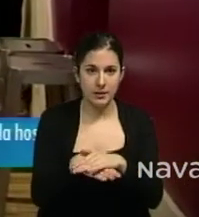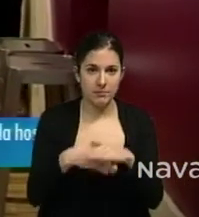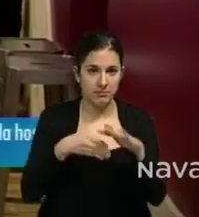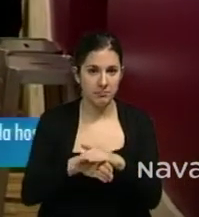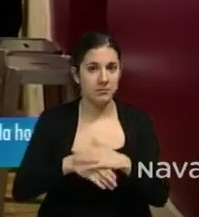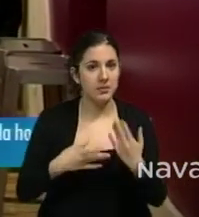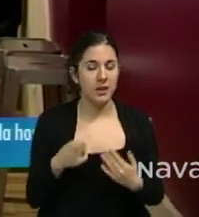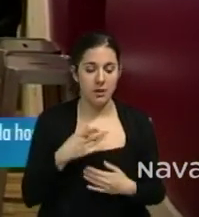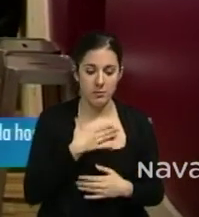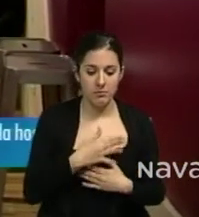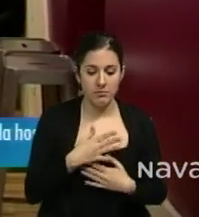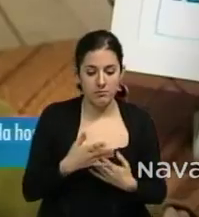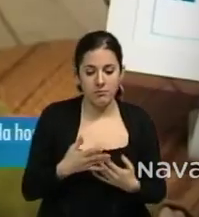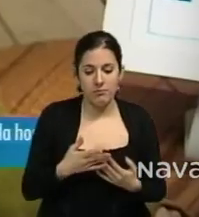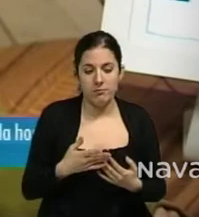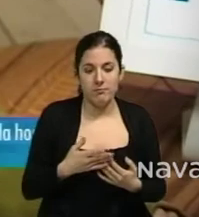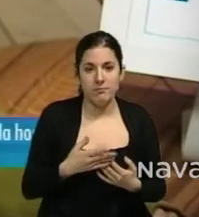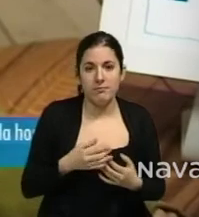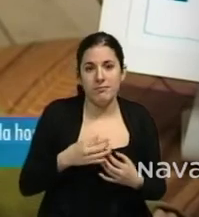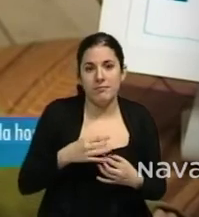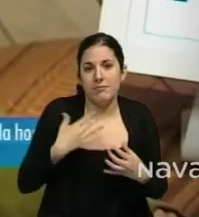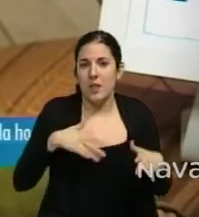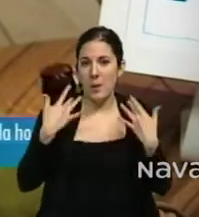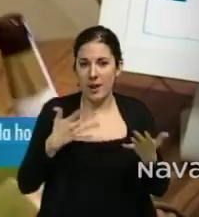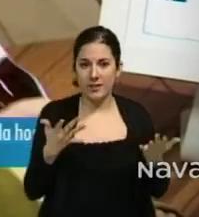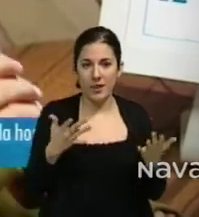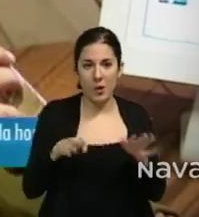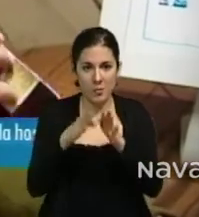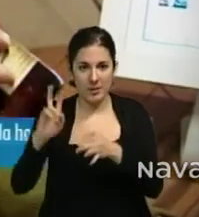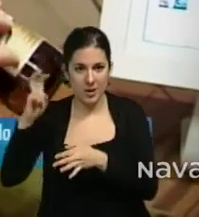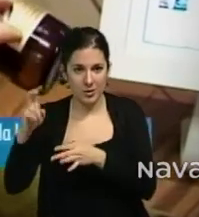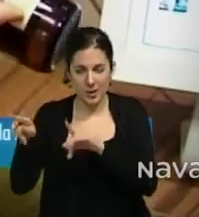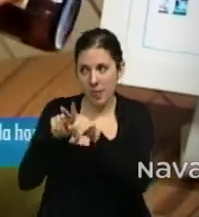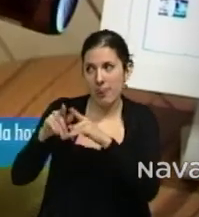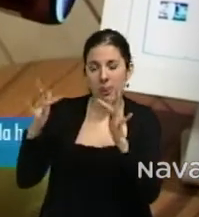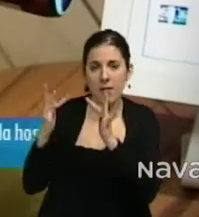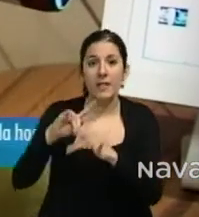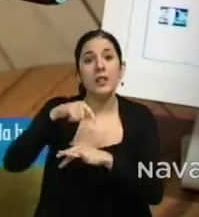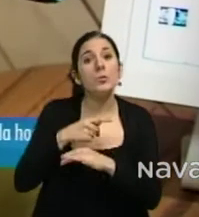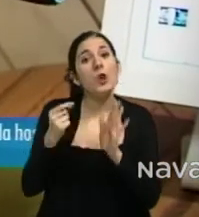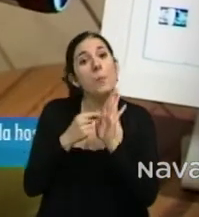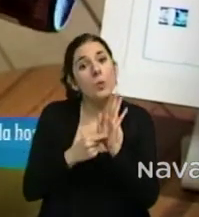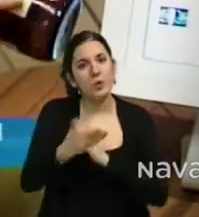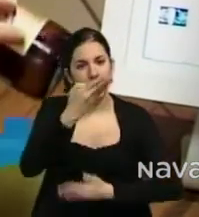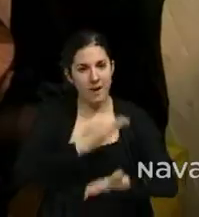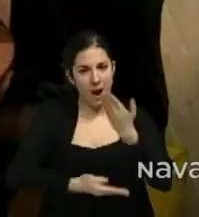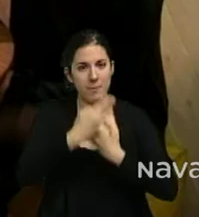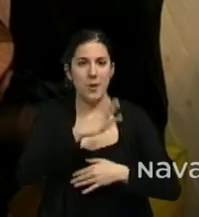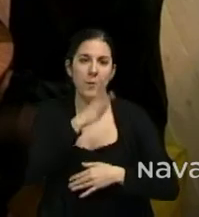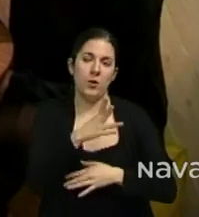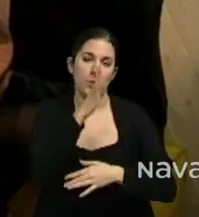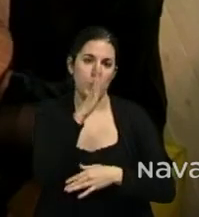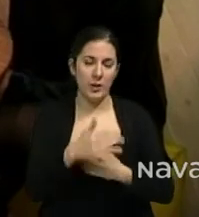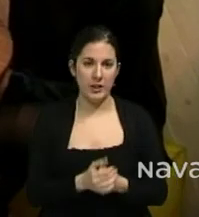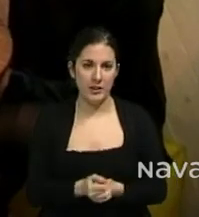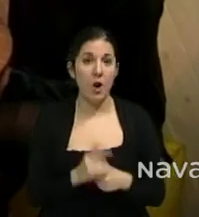divertido compitiendo en otras mesas y además pudiendo ganar puntos que luego van a poder canjear por consumiciones